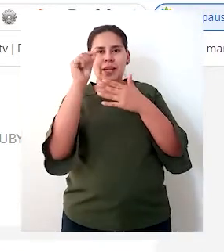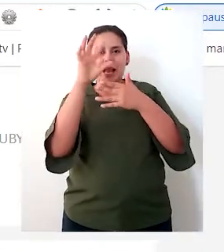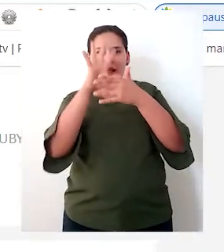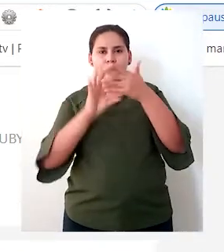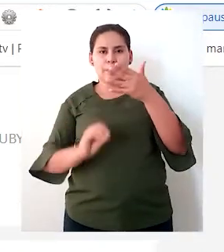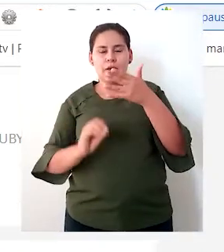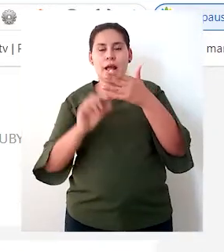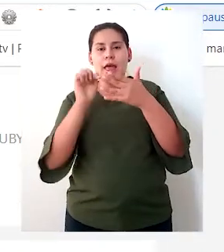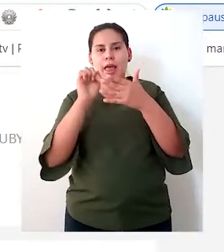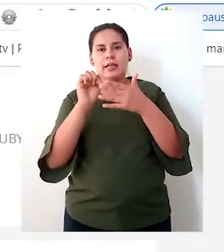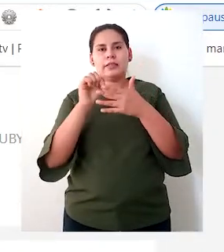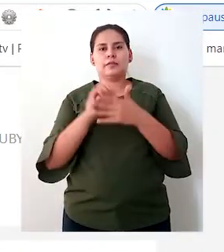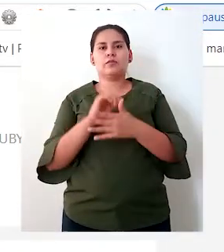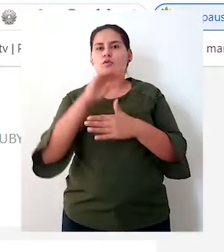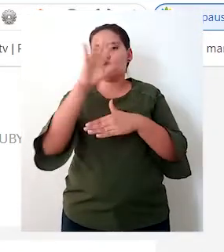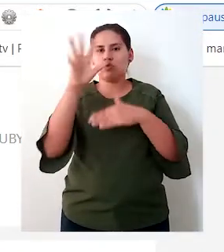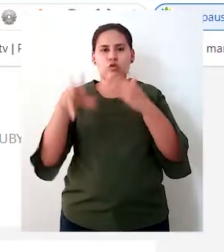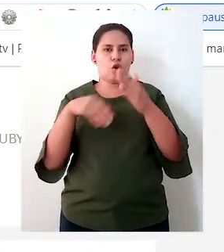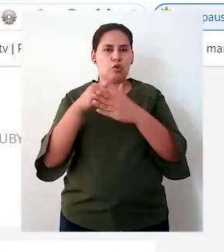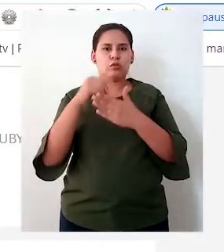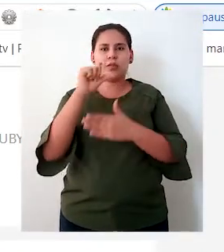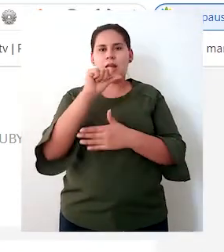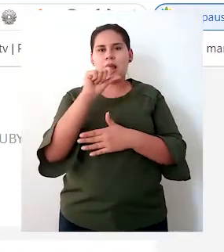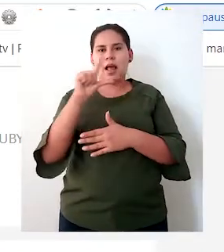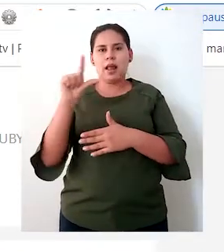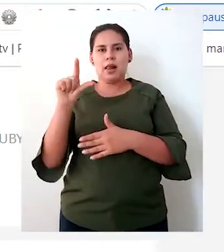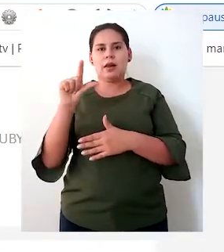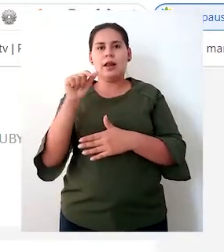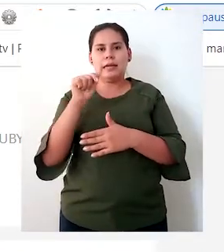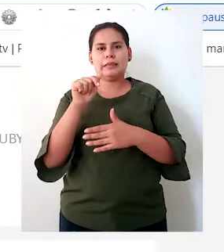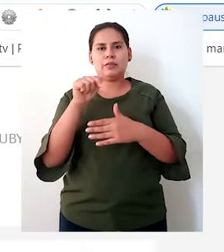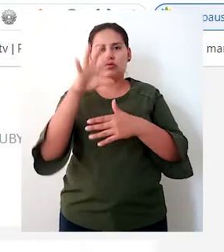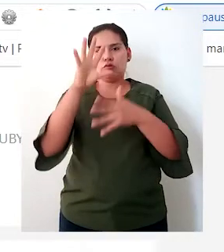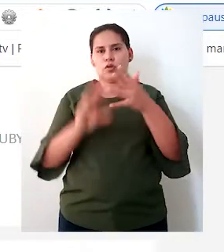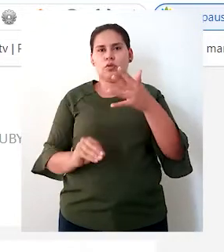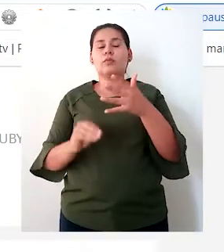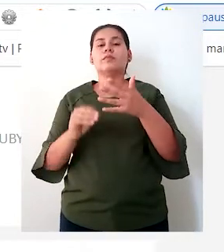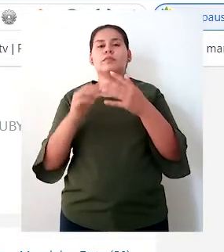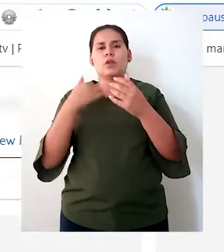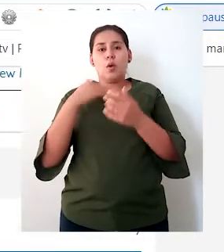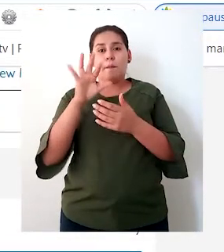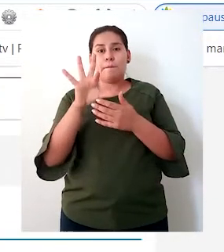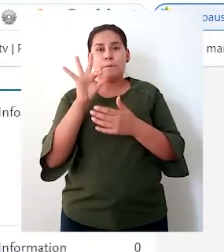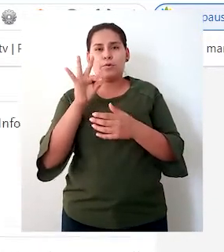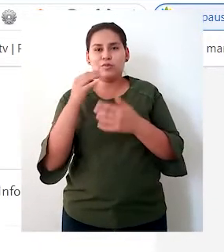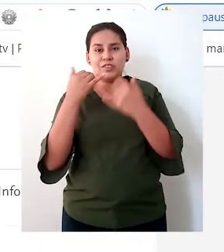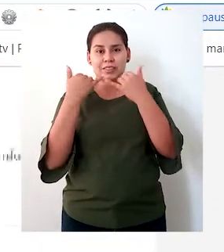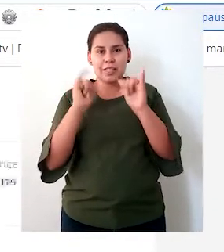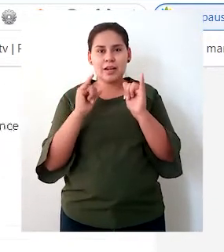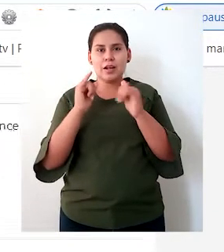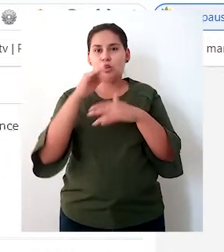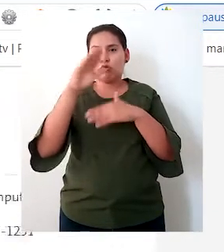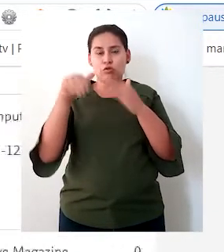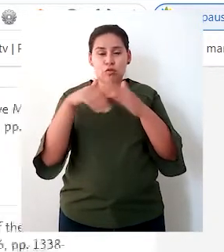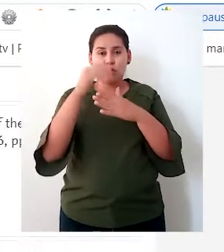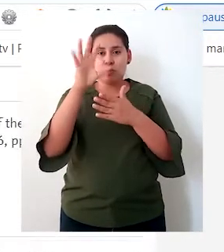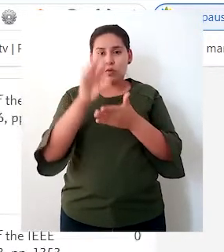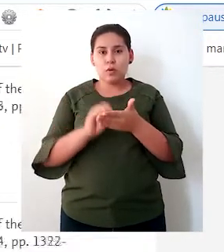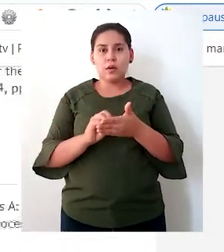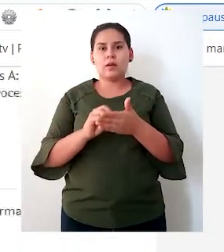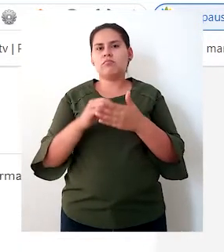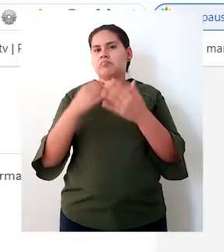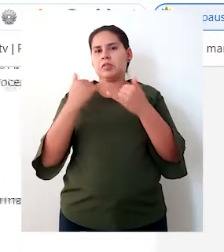esta caja que dice All, o sea, todos. Como nos damos cuenta, al seleccionar esta caja, inmediatamente me